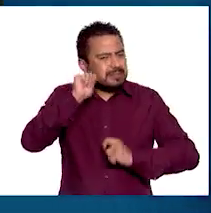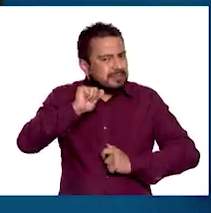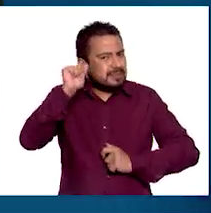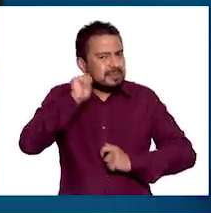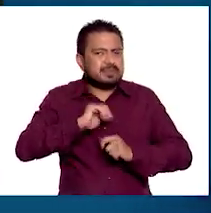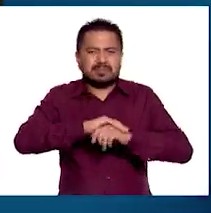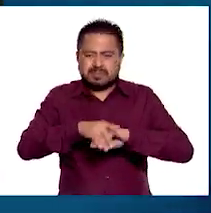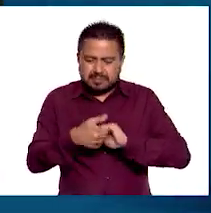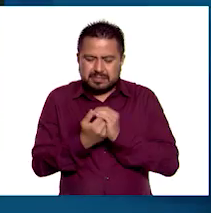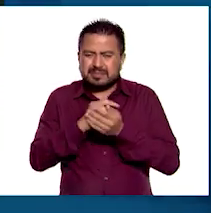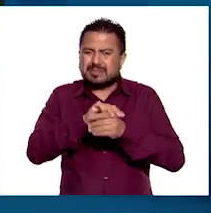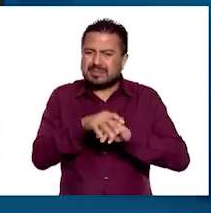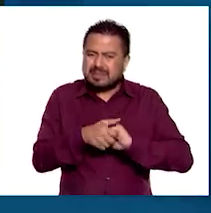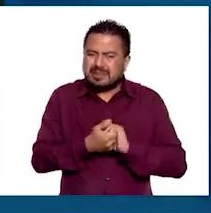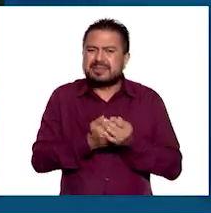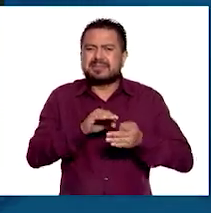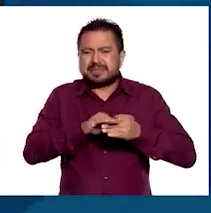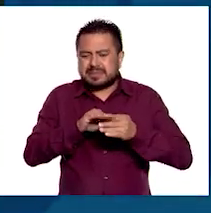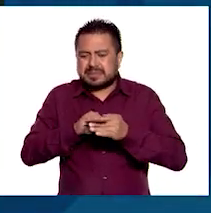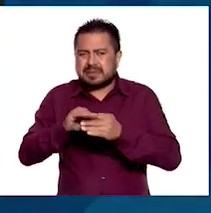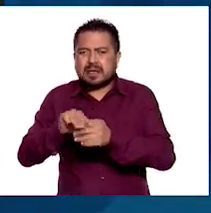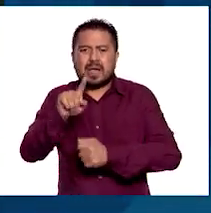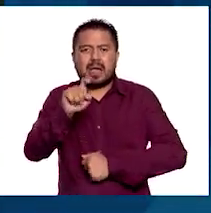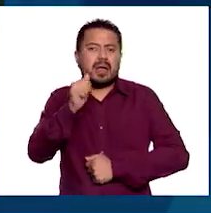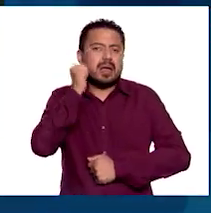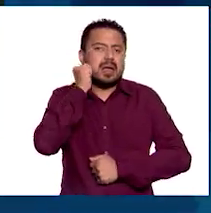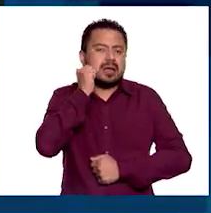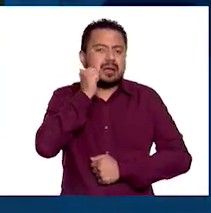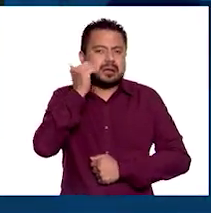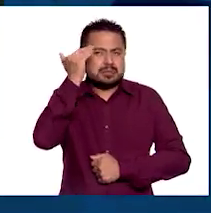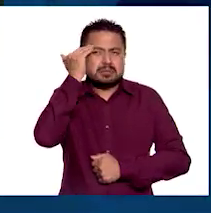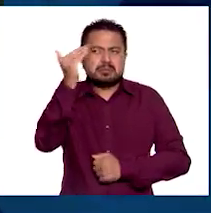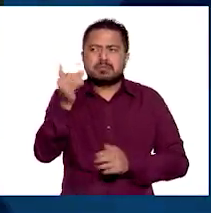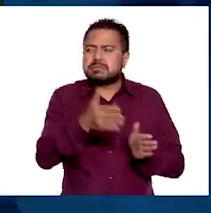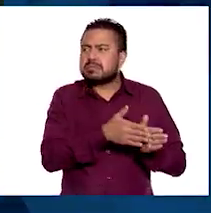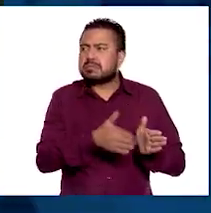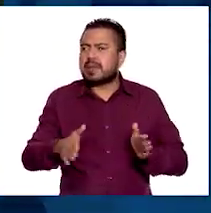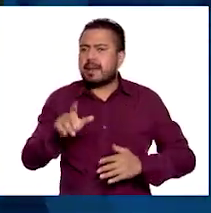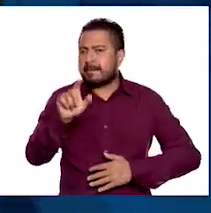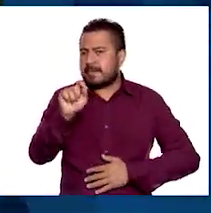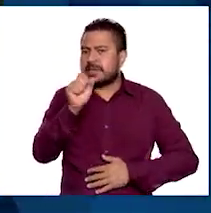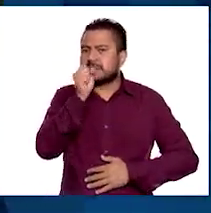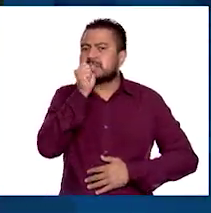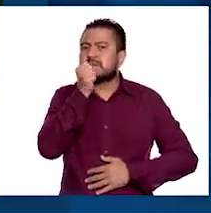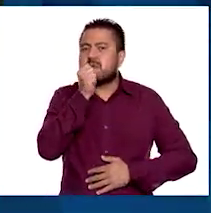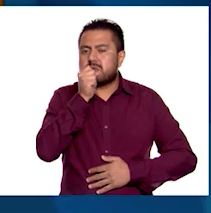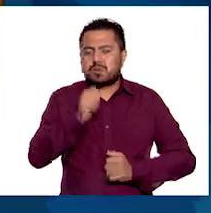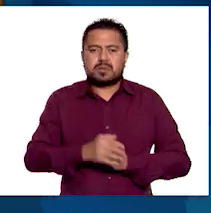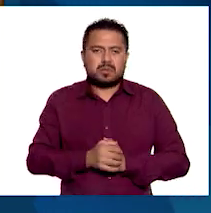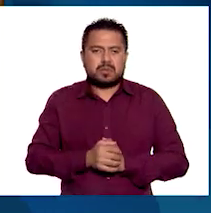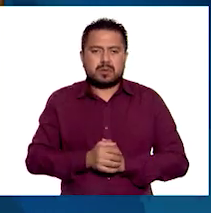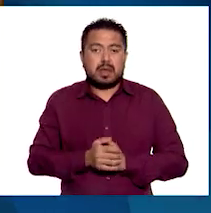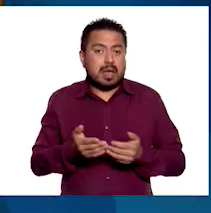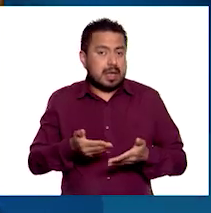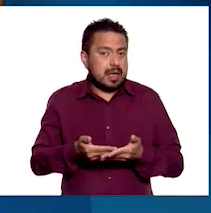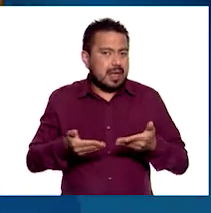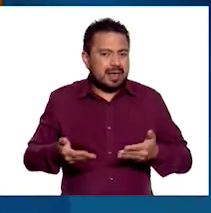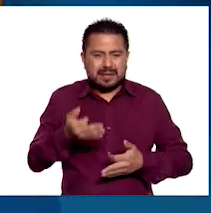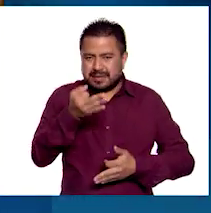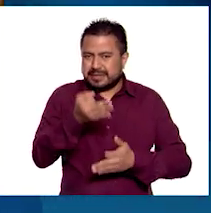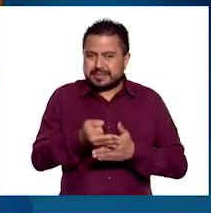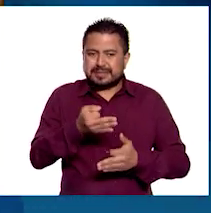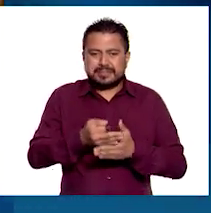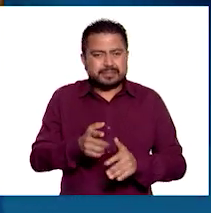Lava tus manos frecuentemente con agua y con jabón por lo menos durante 20 segundos. Ahora es